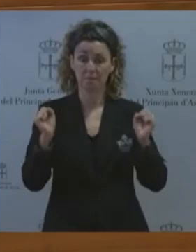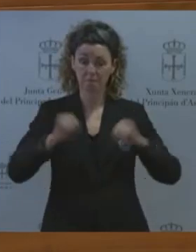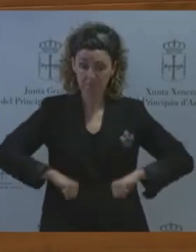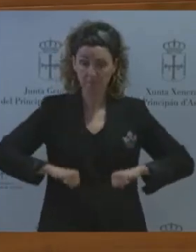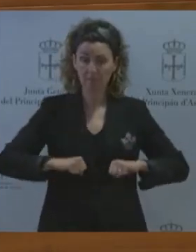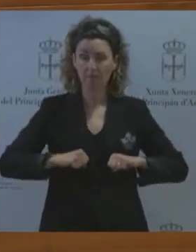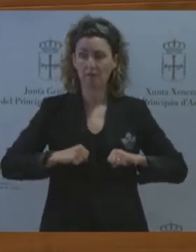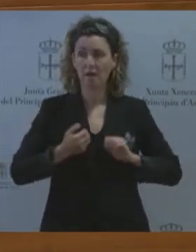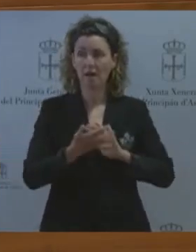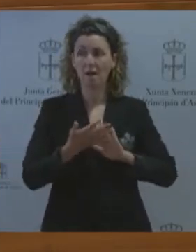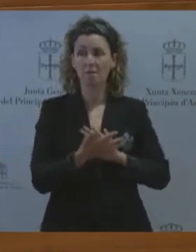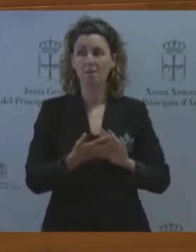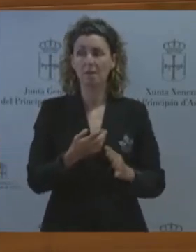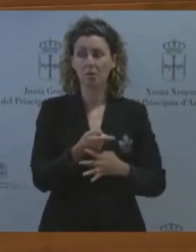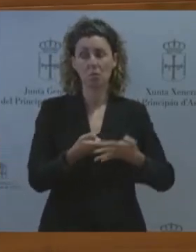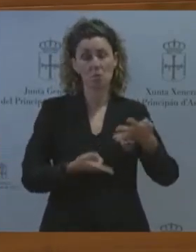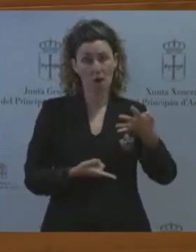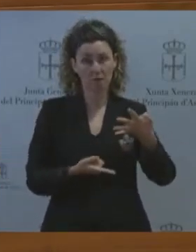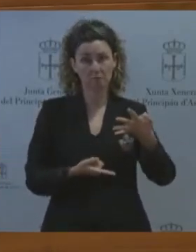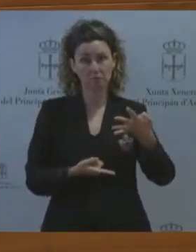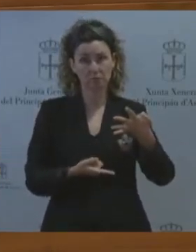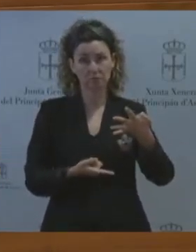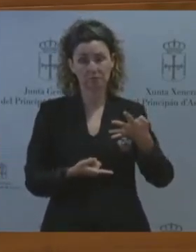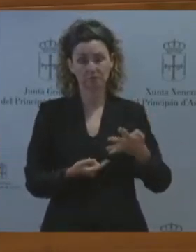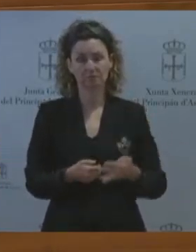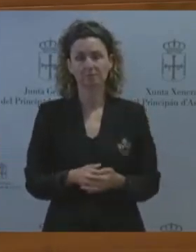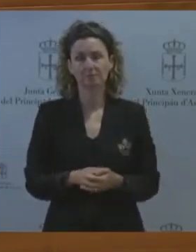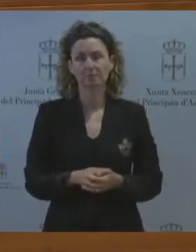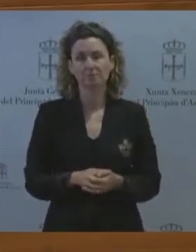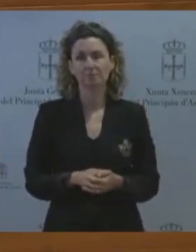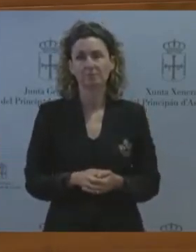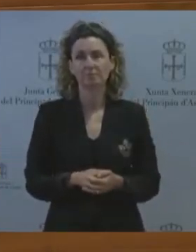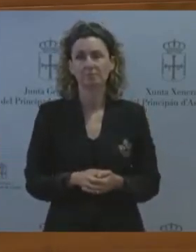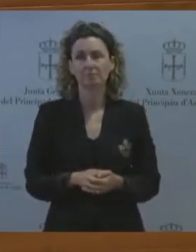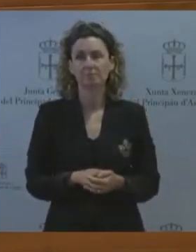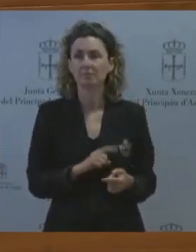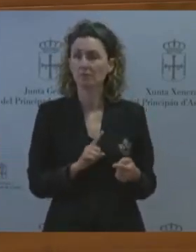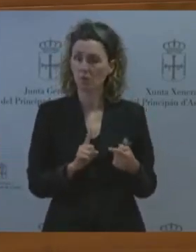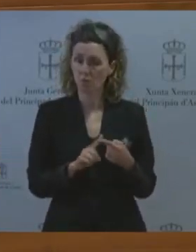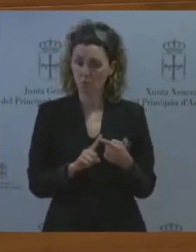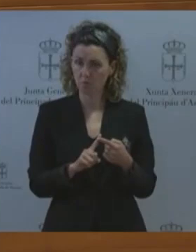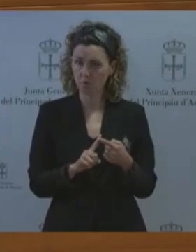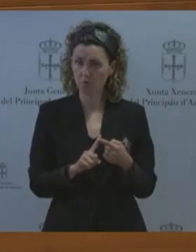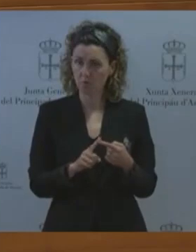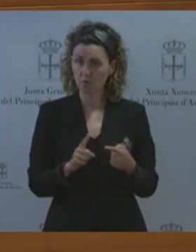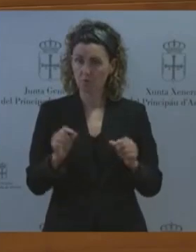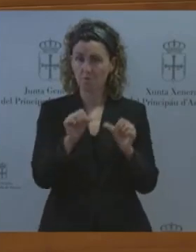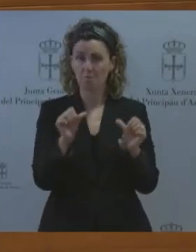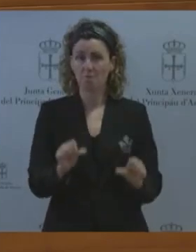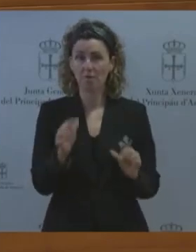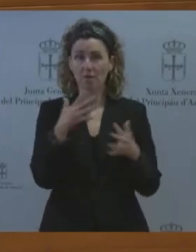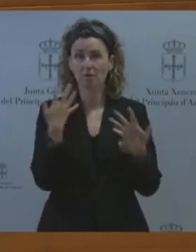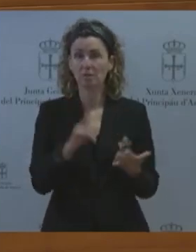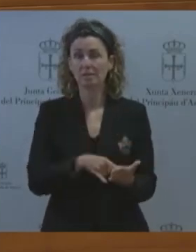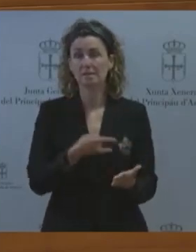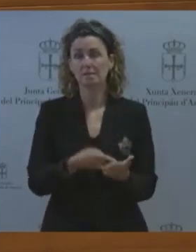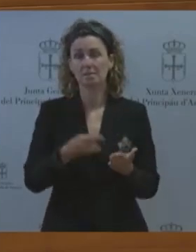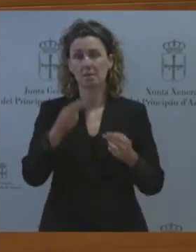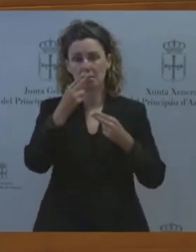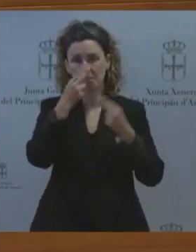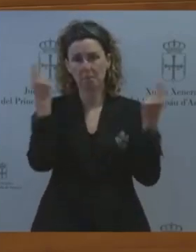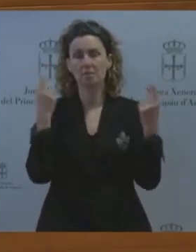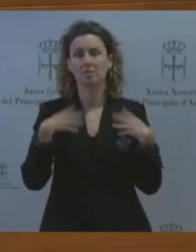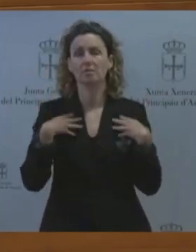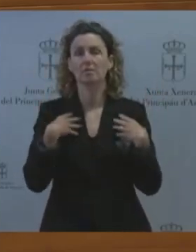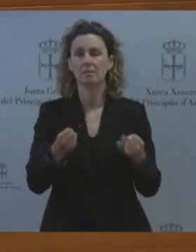indispensables uno blindaje del actual modelo del sistema público de sanidad en cuanto a su universalidad de acceso